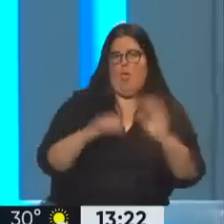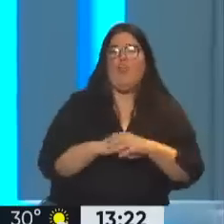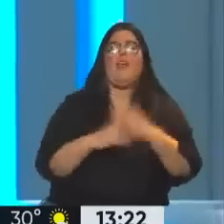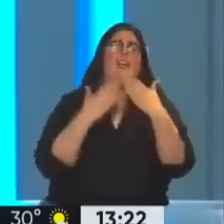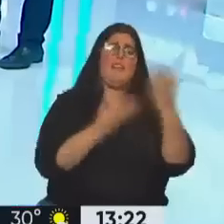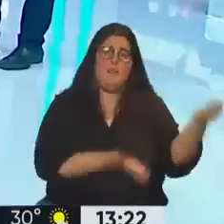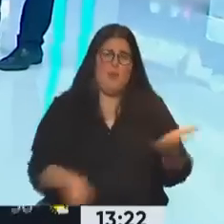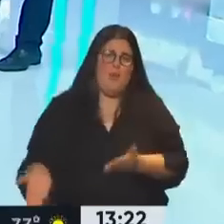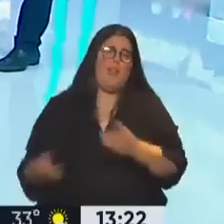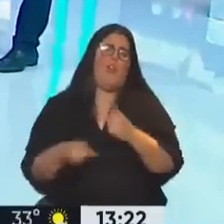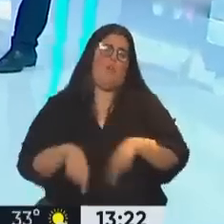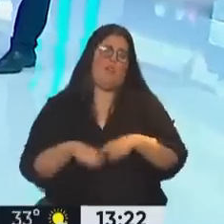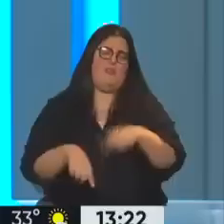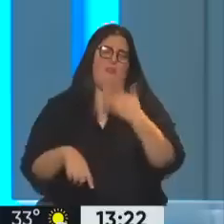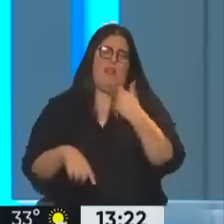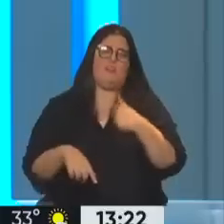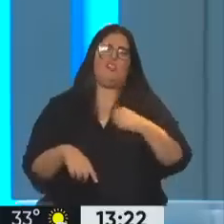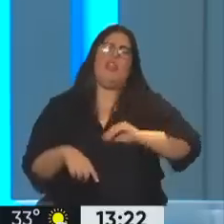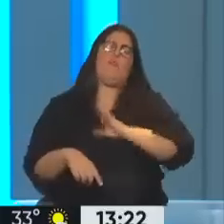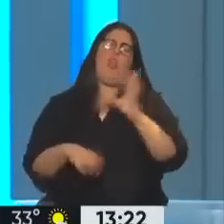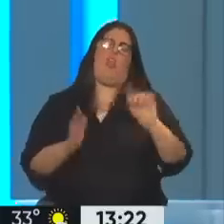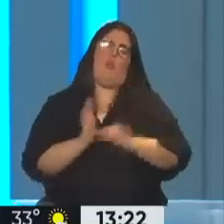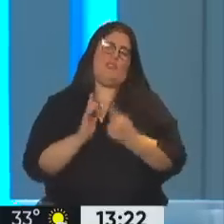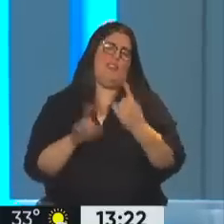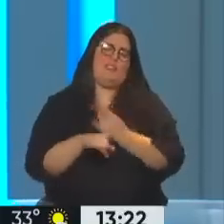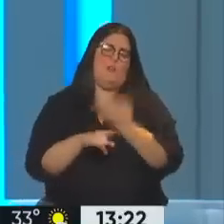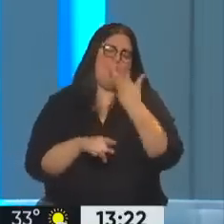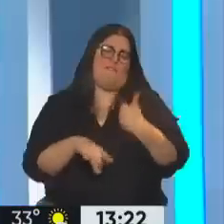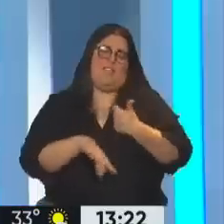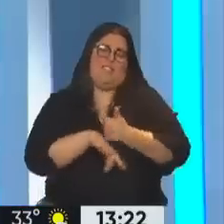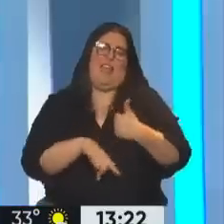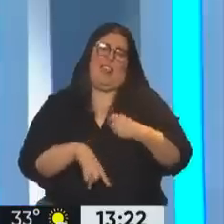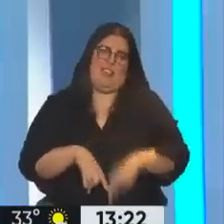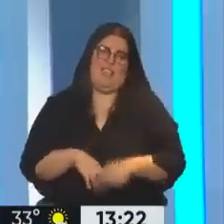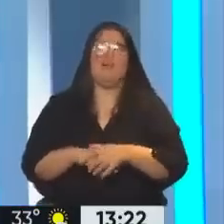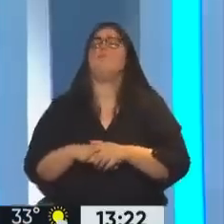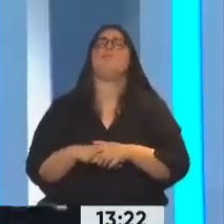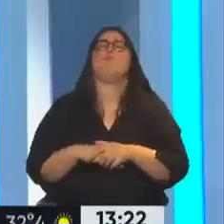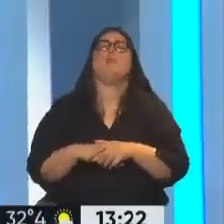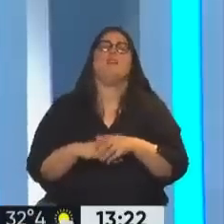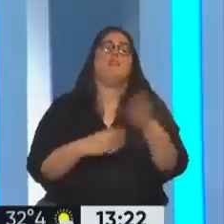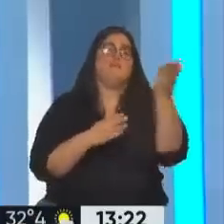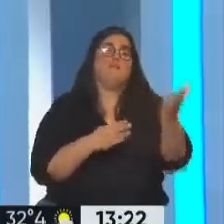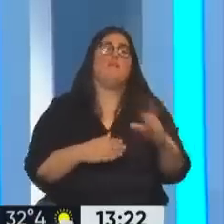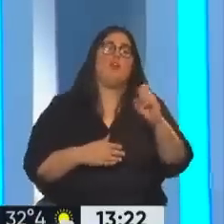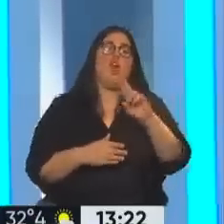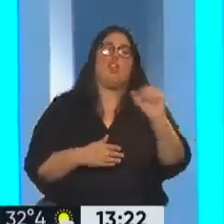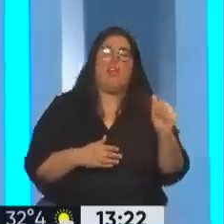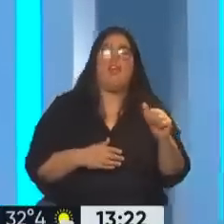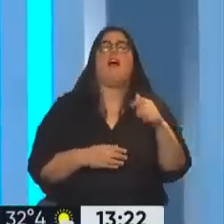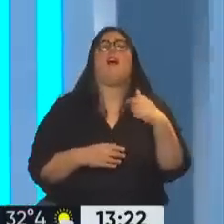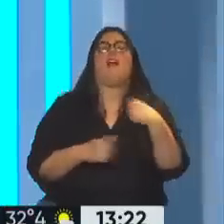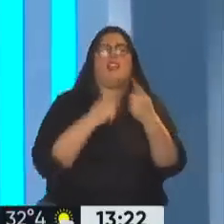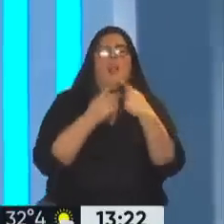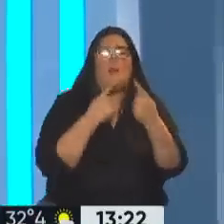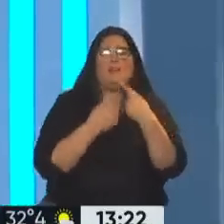Internacional, un placer como siempre. Gracias. Yo estoy enamorado de Buenos Aires, siempre un placer estar en Argentina. Rafael Correa, en esta entrevista exclusiva en la Televisión Pública